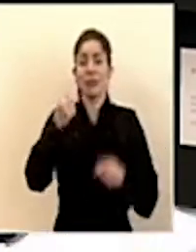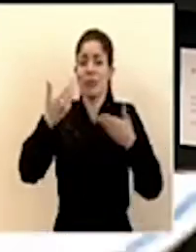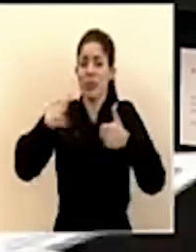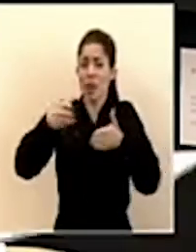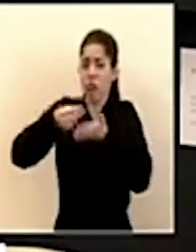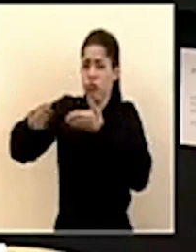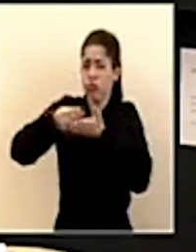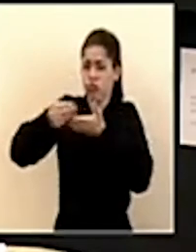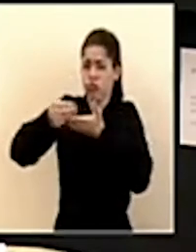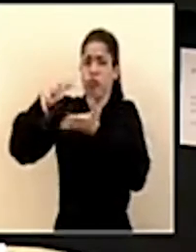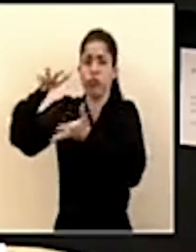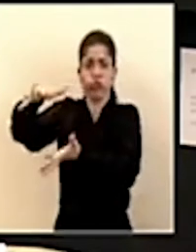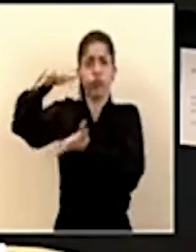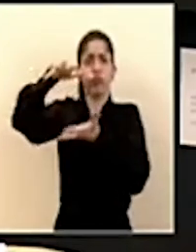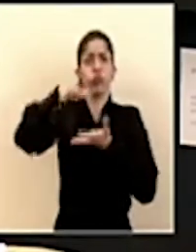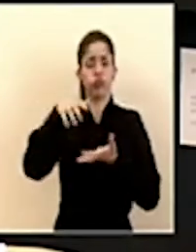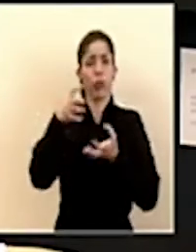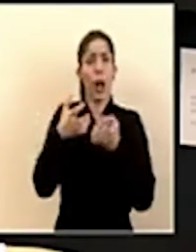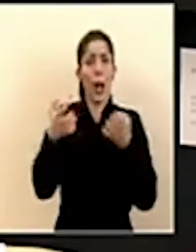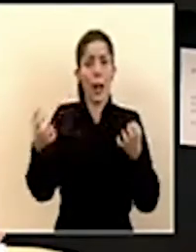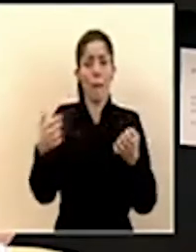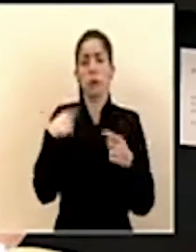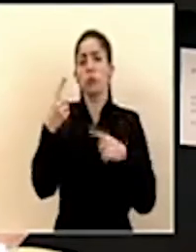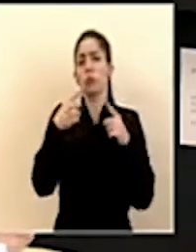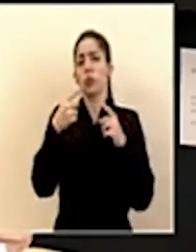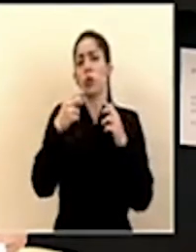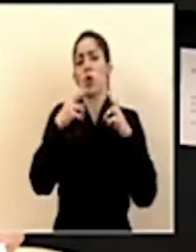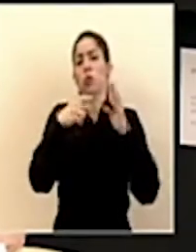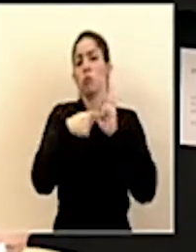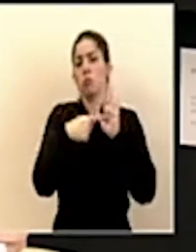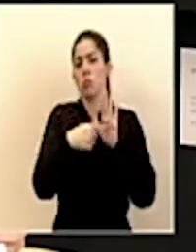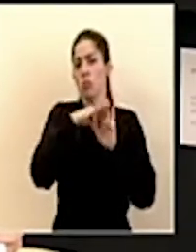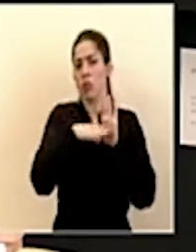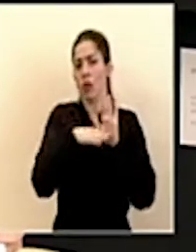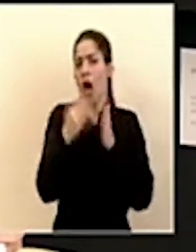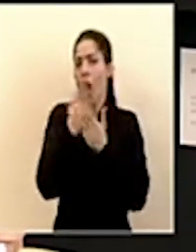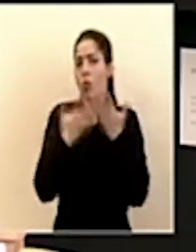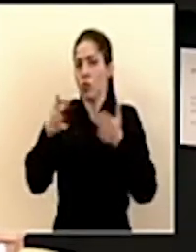una gran cantidad de equipos voy a nada más repasar algunos de ellos